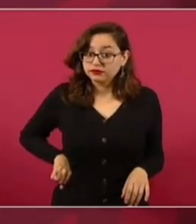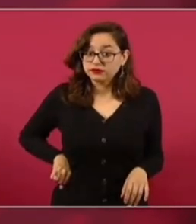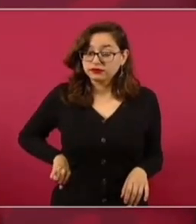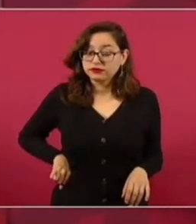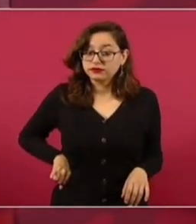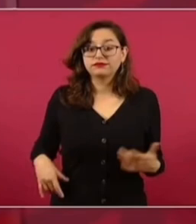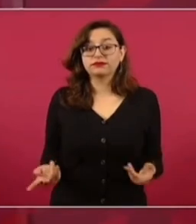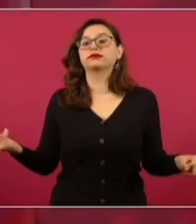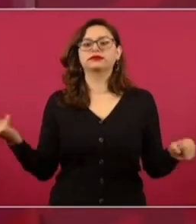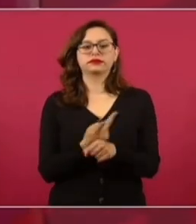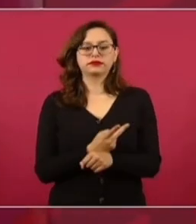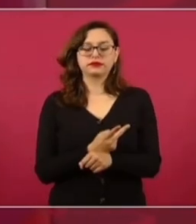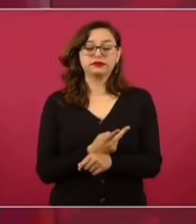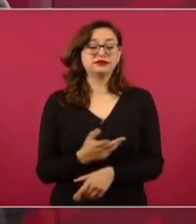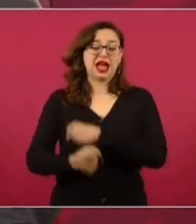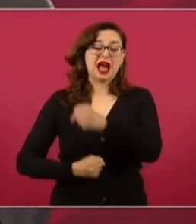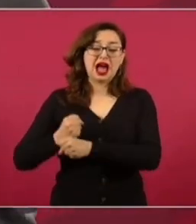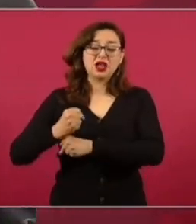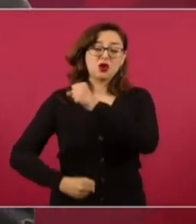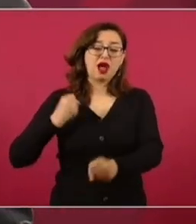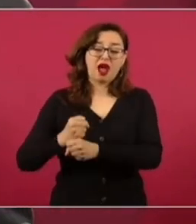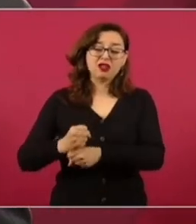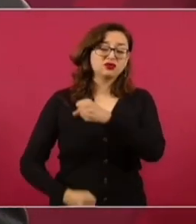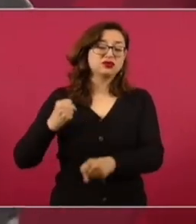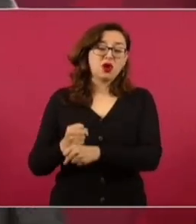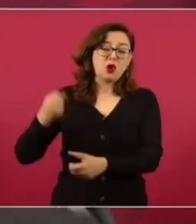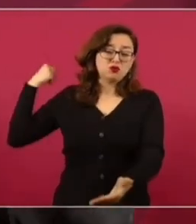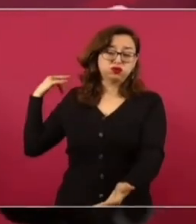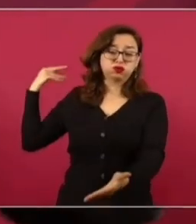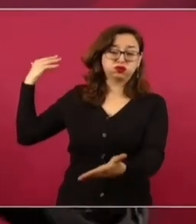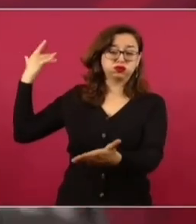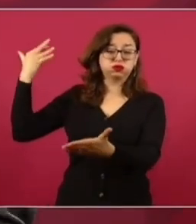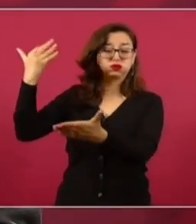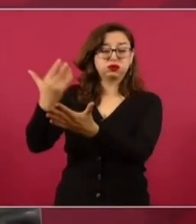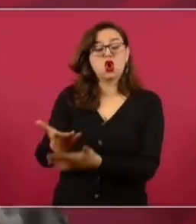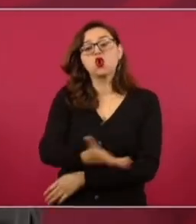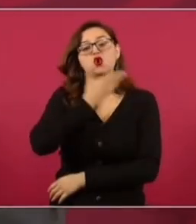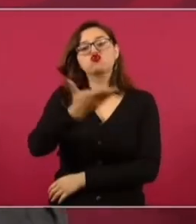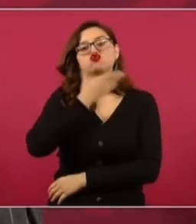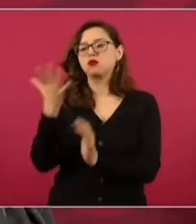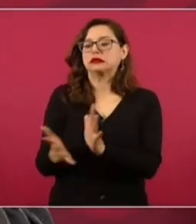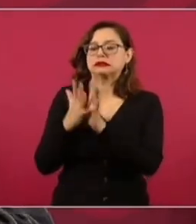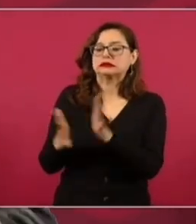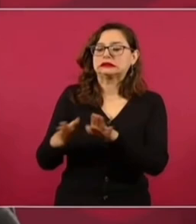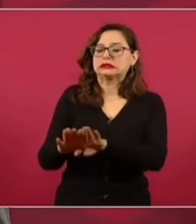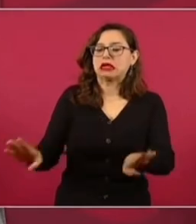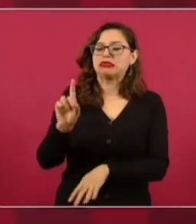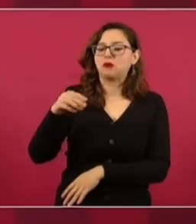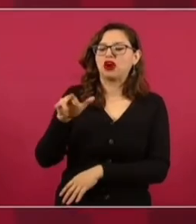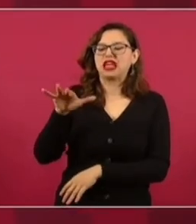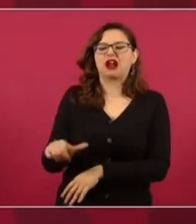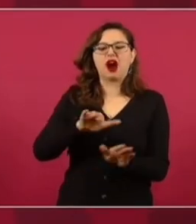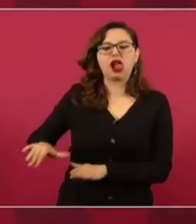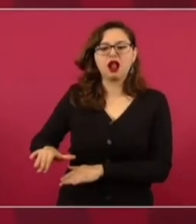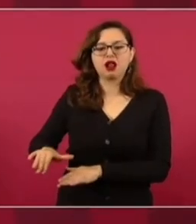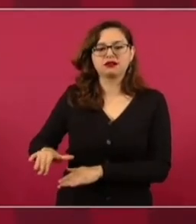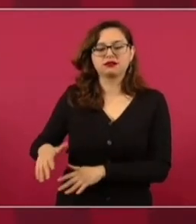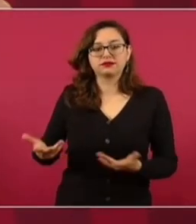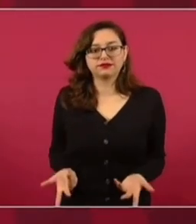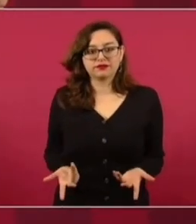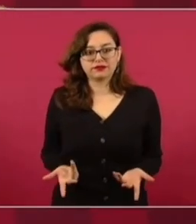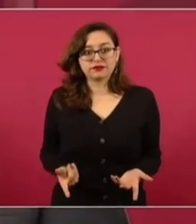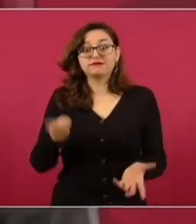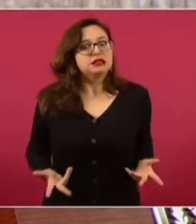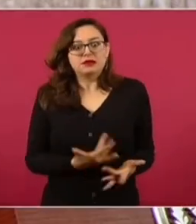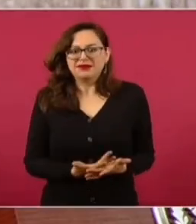Fue tanta la subcultura antidemocrática que todavía en nuestro movimiento están